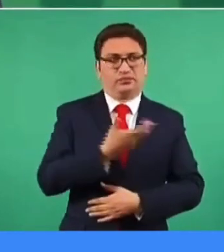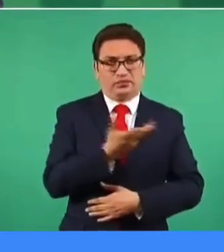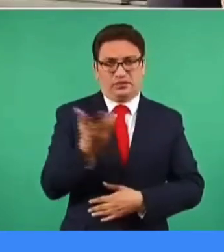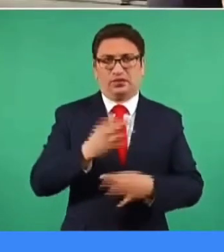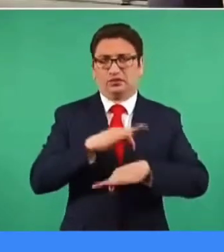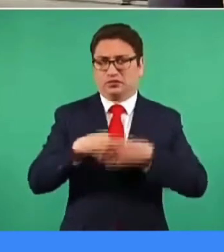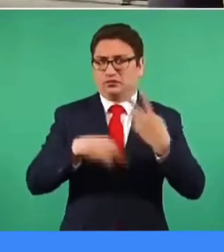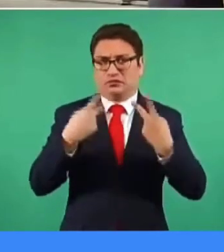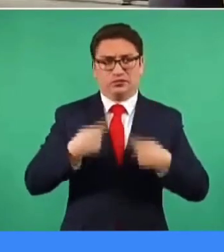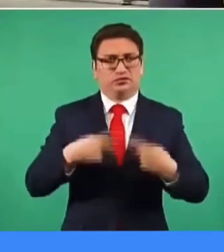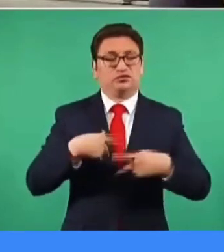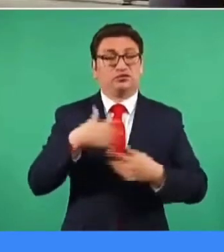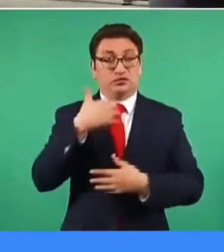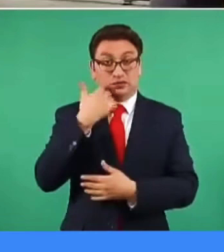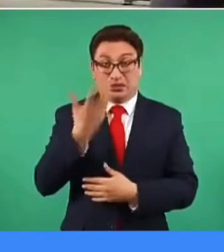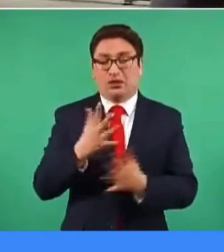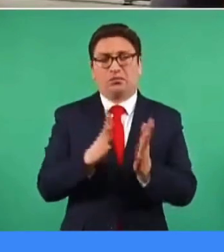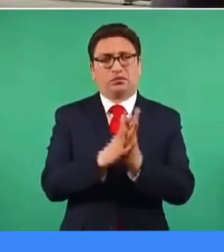participar,